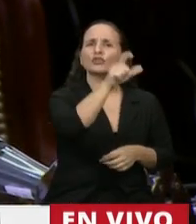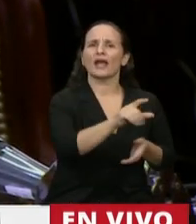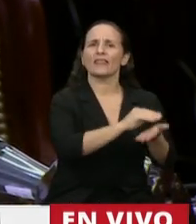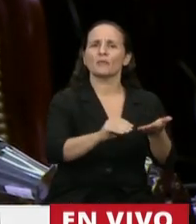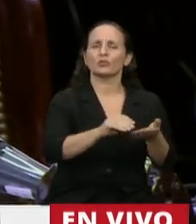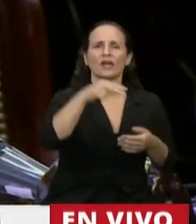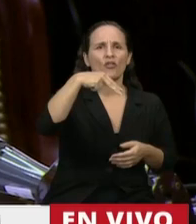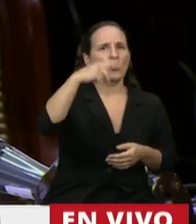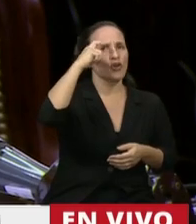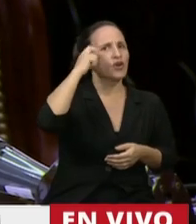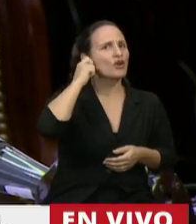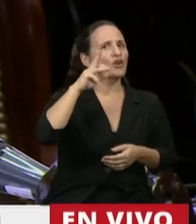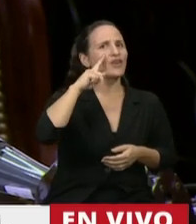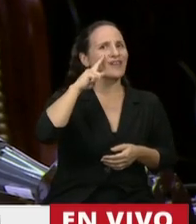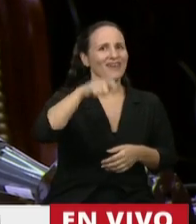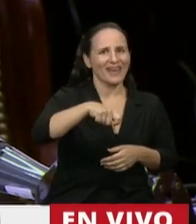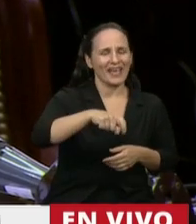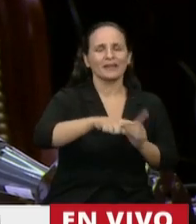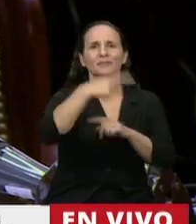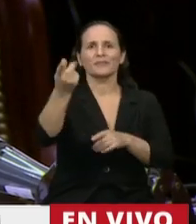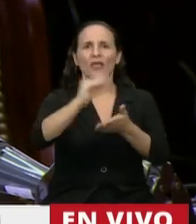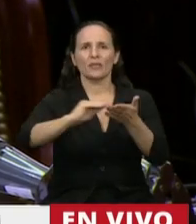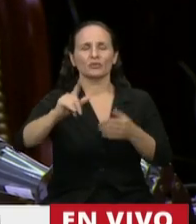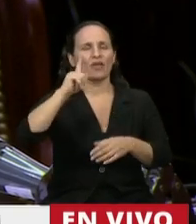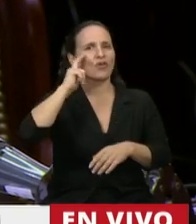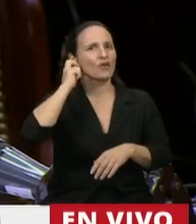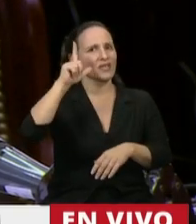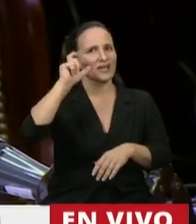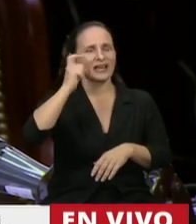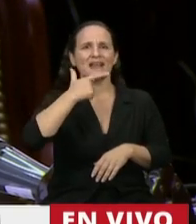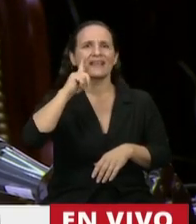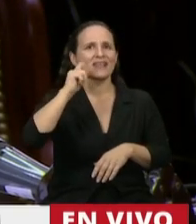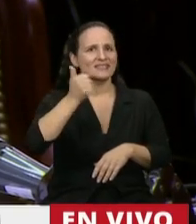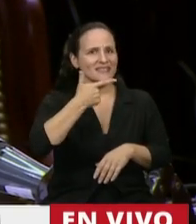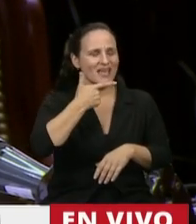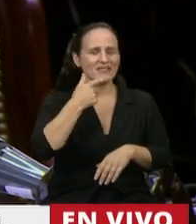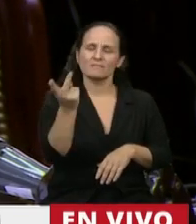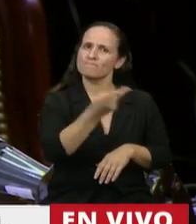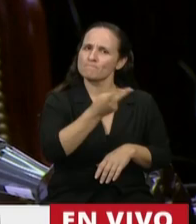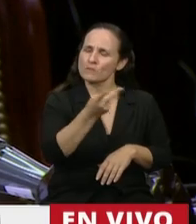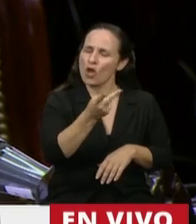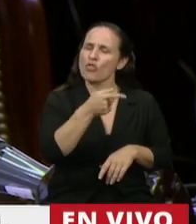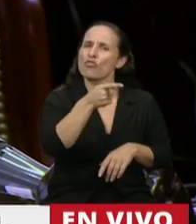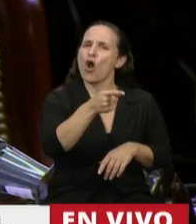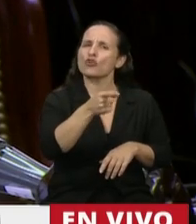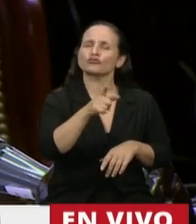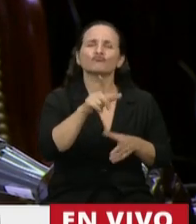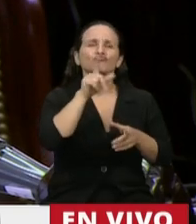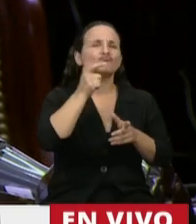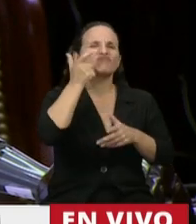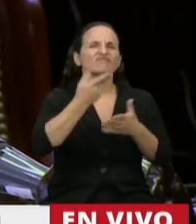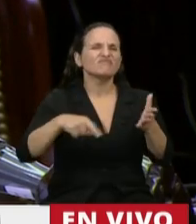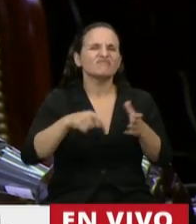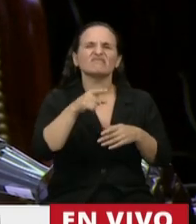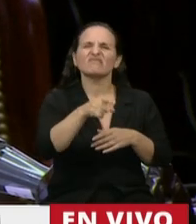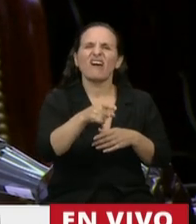Negri y del diputado Iglesia, que gentilmente, a través de las redes sociales, ha manifestado cuál